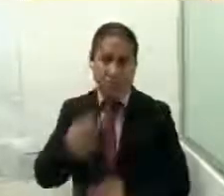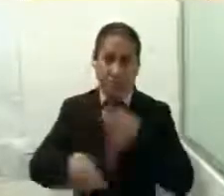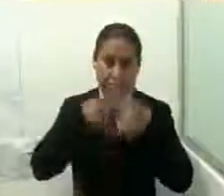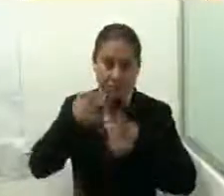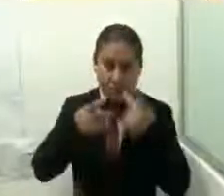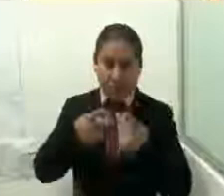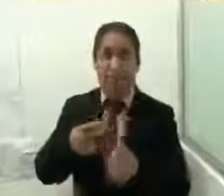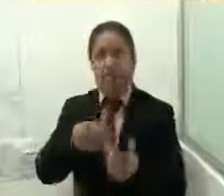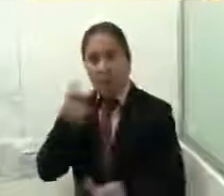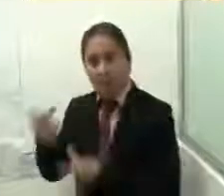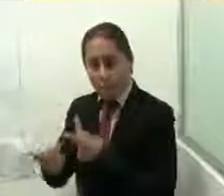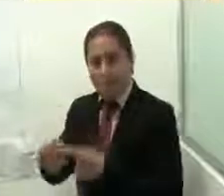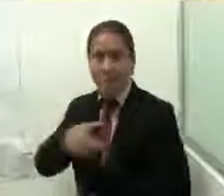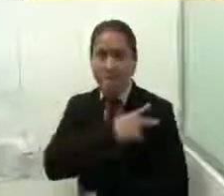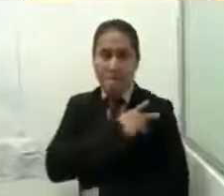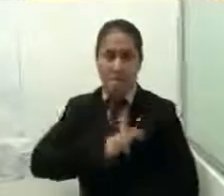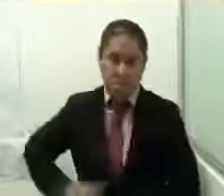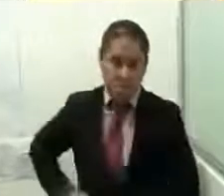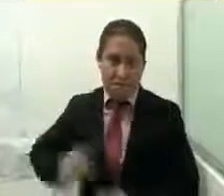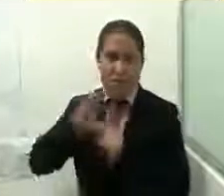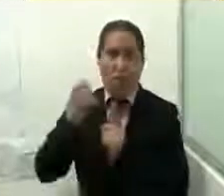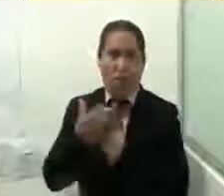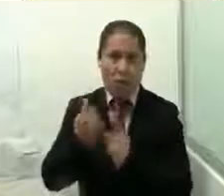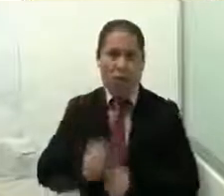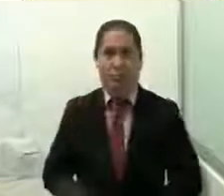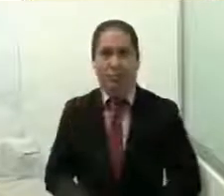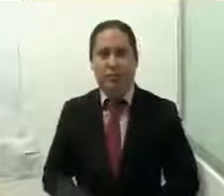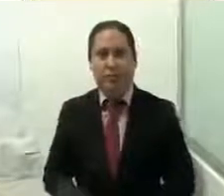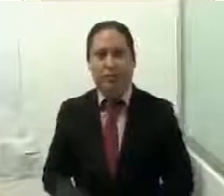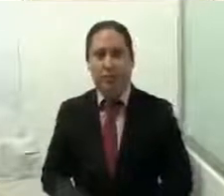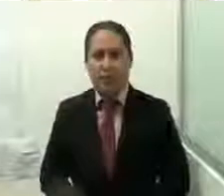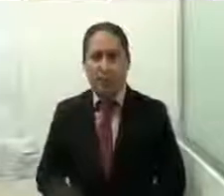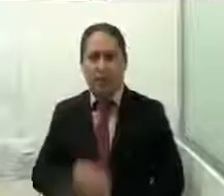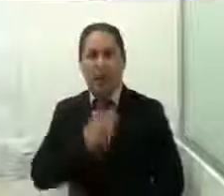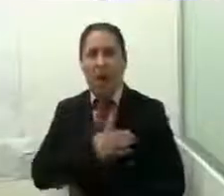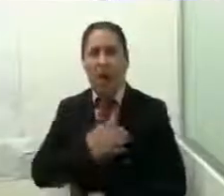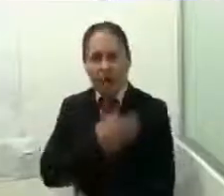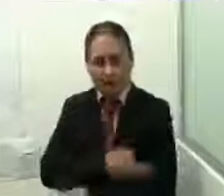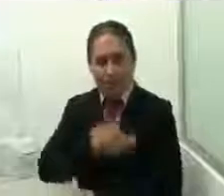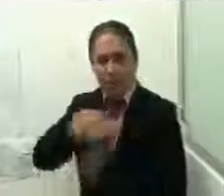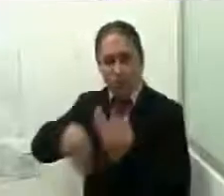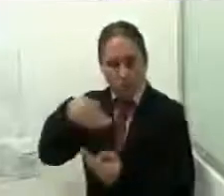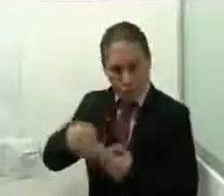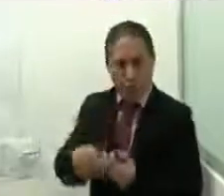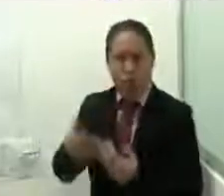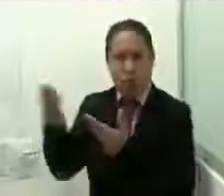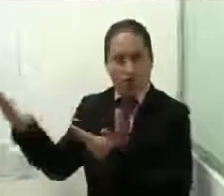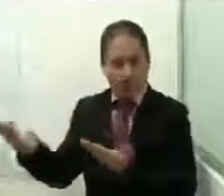Fernández, vicepresidenta de esta comisión. Muy buenas tardes a todos. Bienvenida,